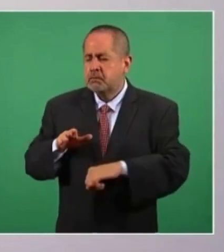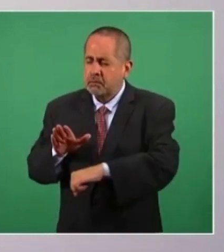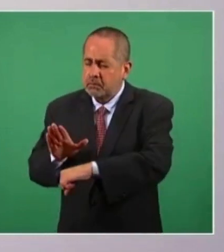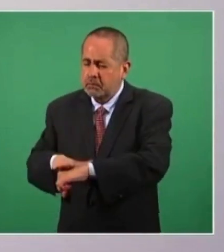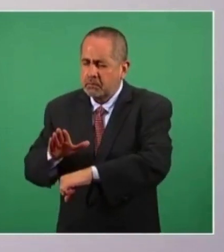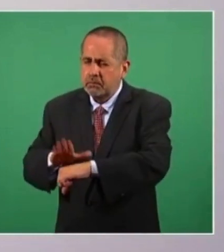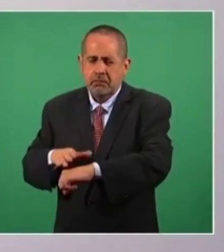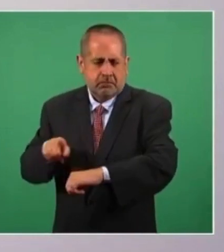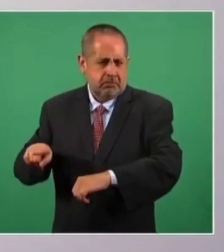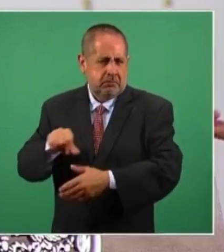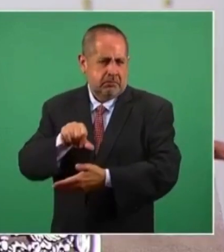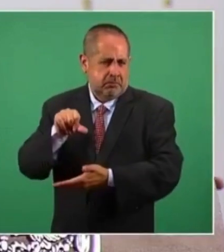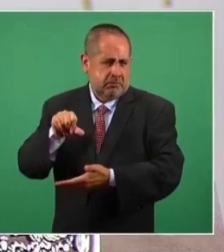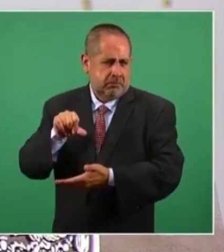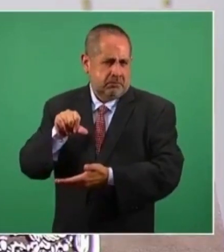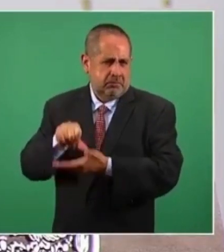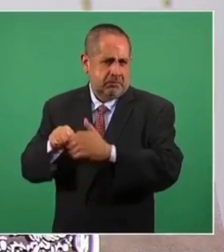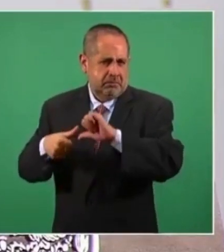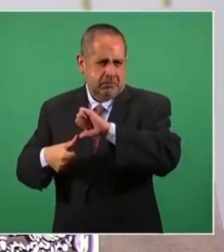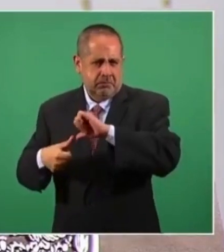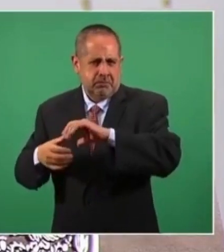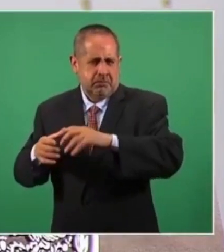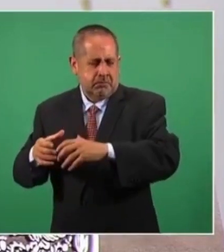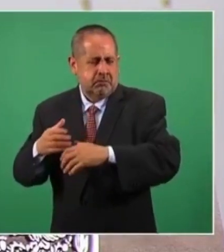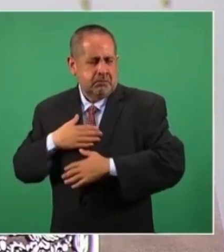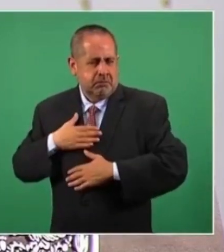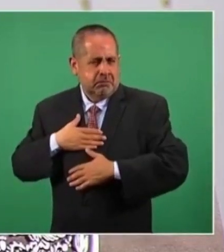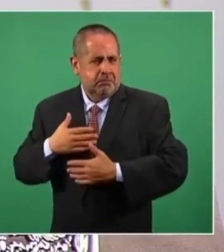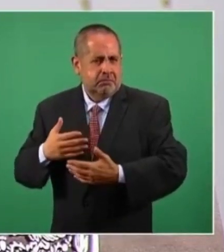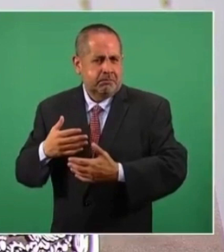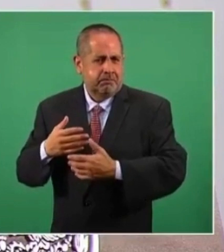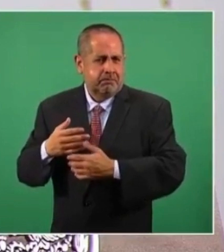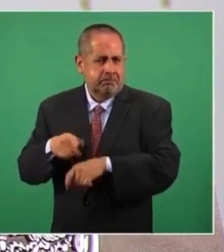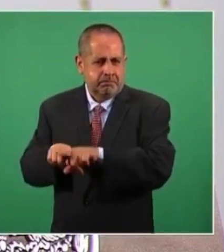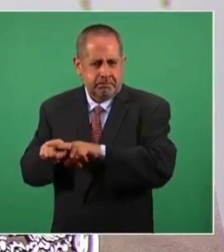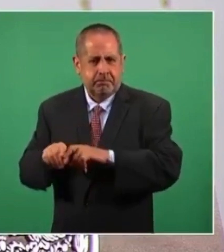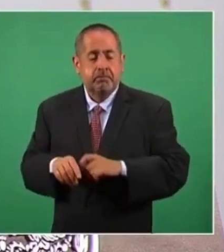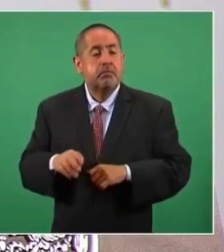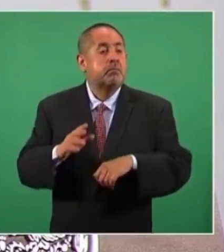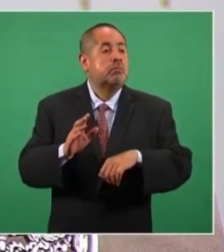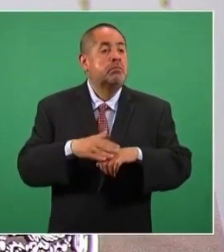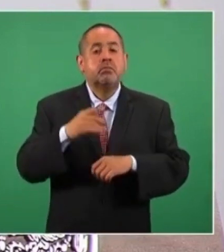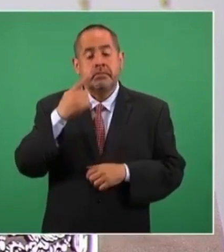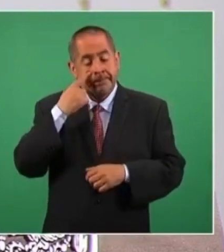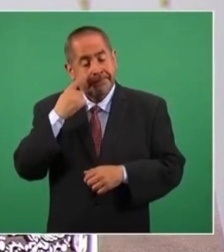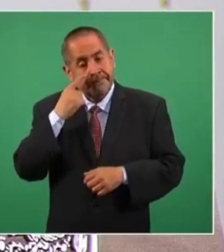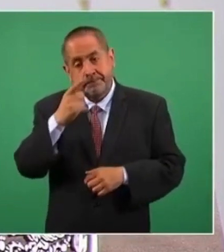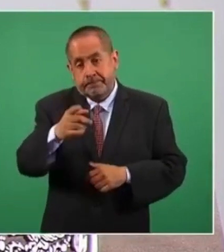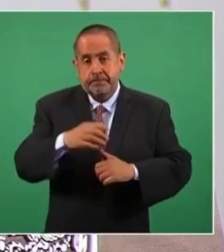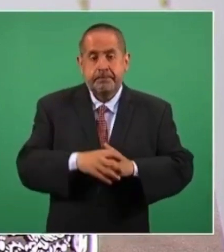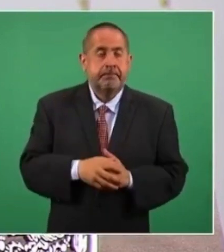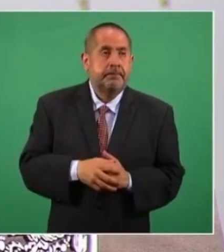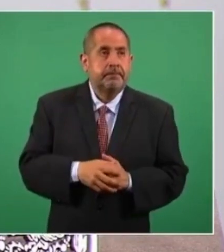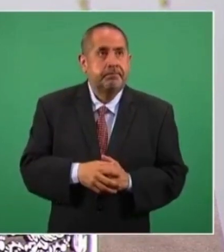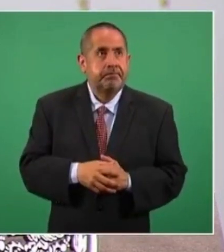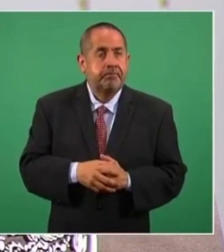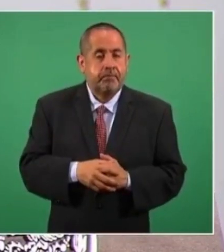los traficantes de